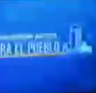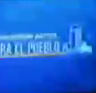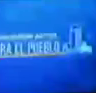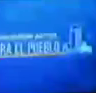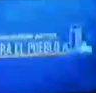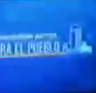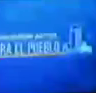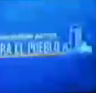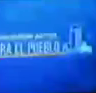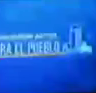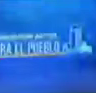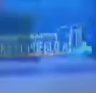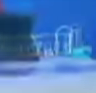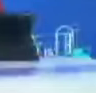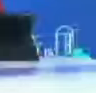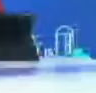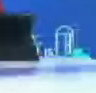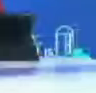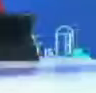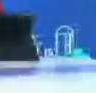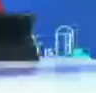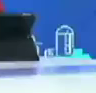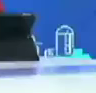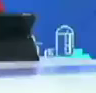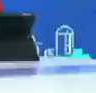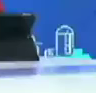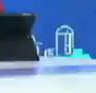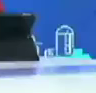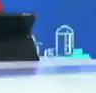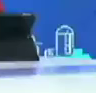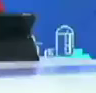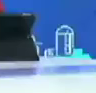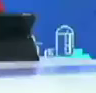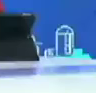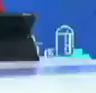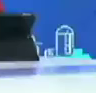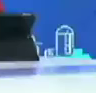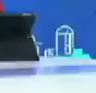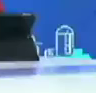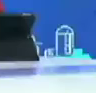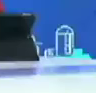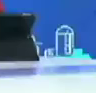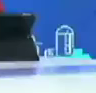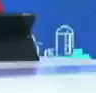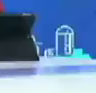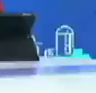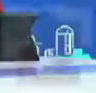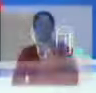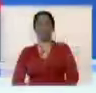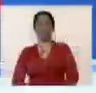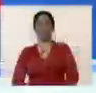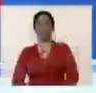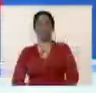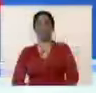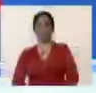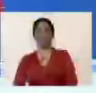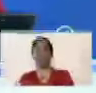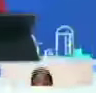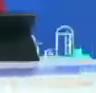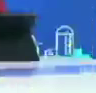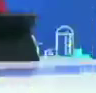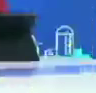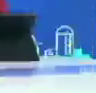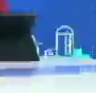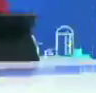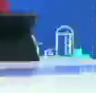Miércoles caluroso, lluvioso y asoleado. Miércoles, ¿qué más se puede